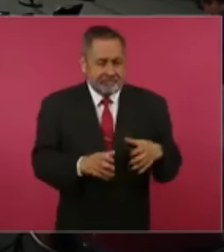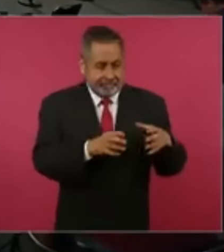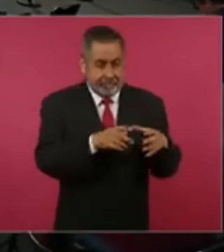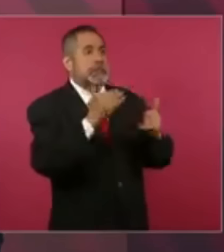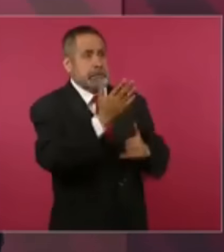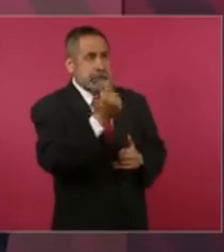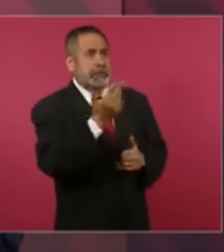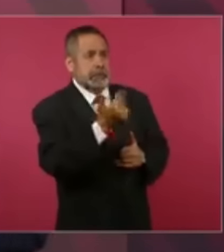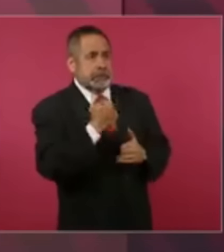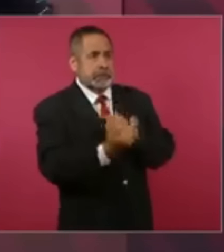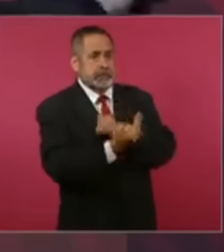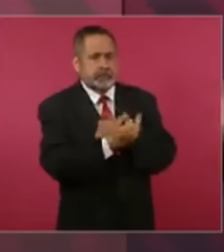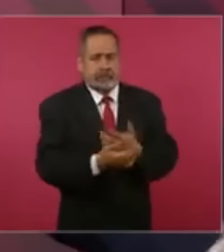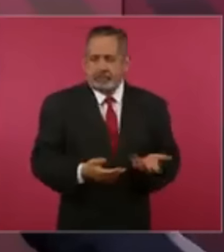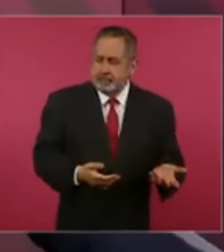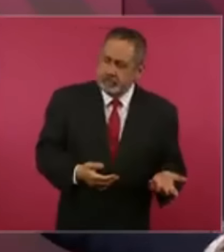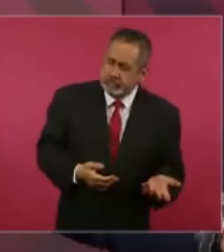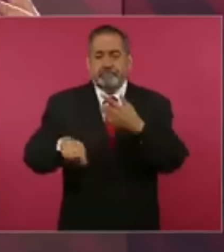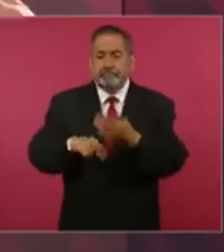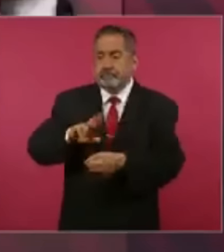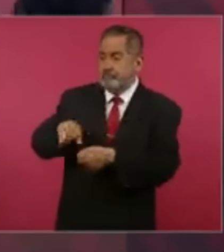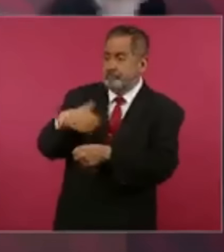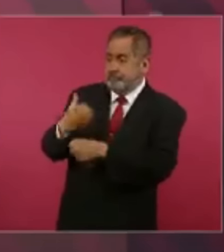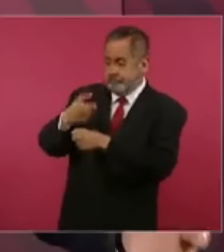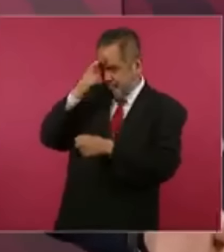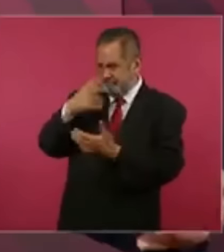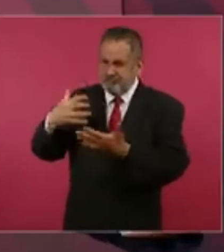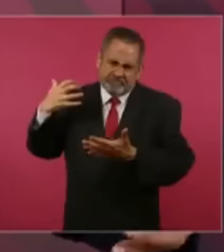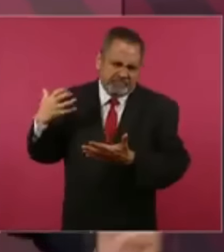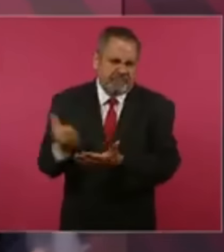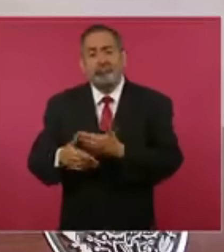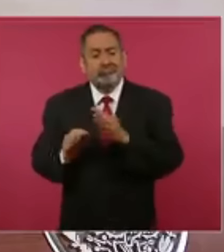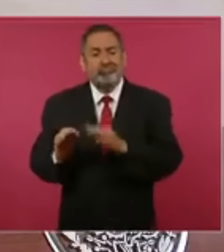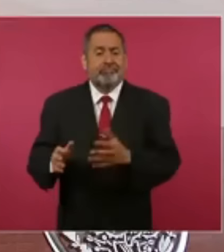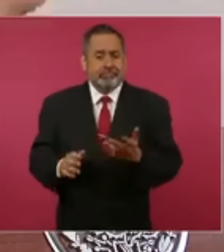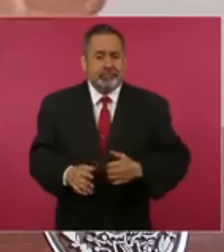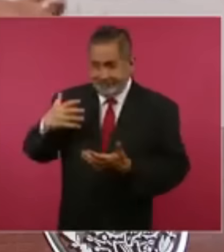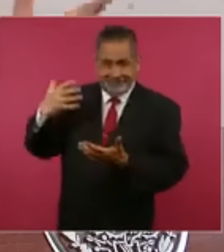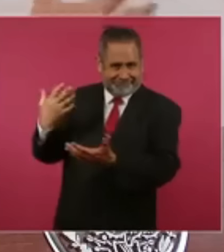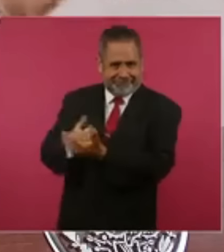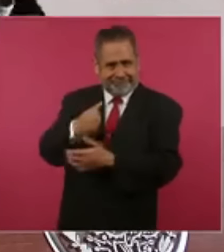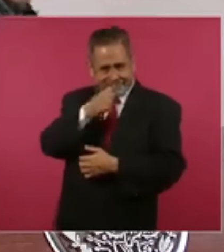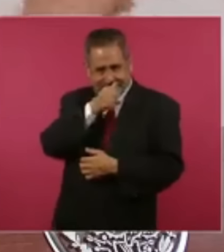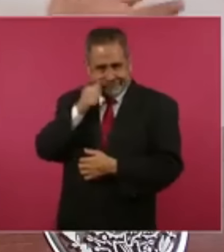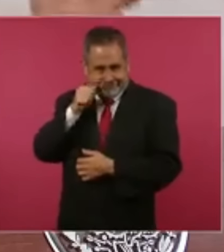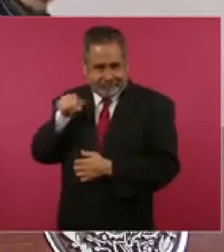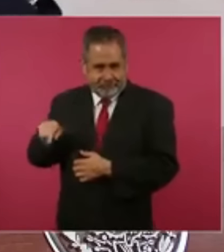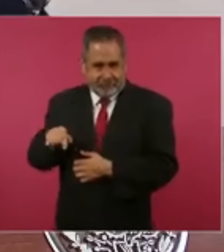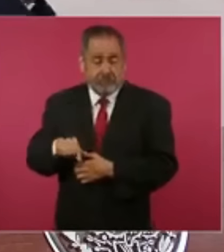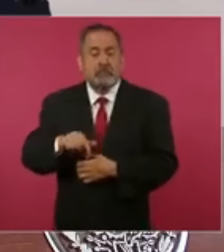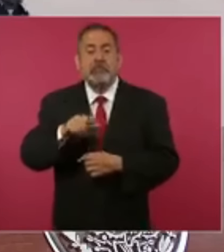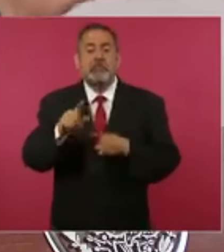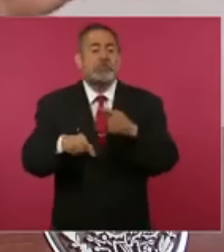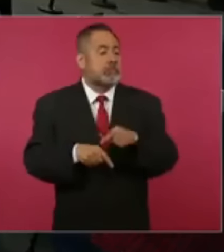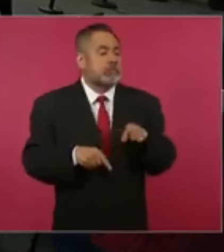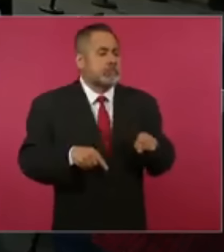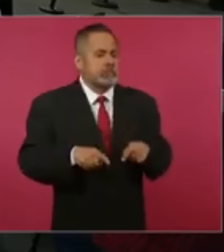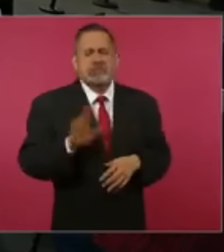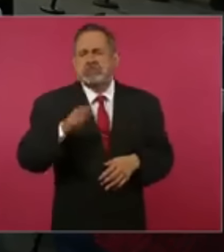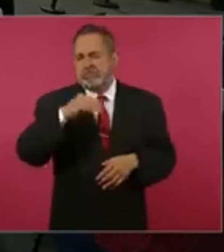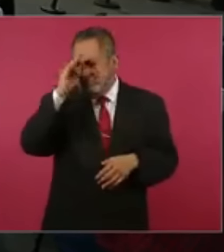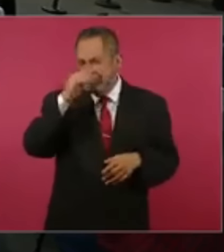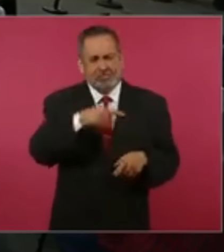a la patria, y se restaura nuestra república, triunfa nuestra república, y se piensa que ya había desaparecido el